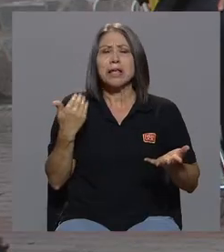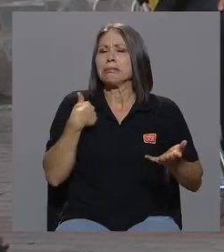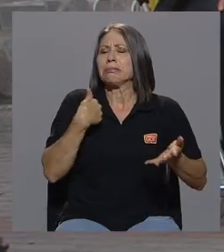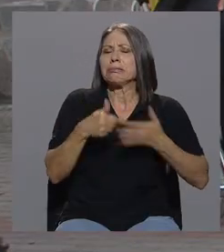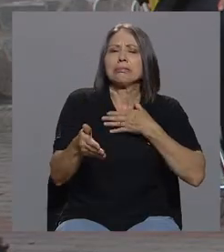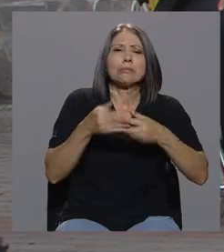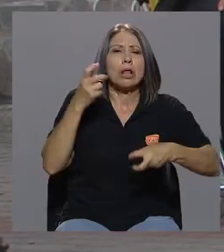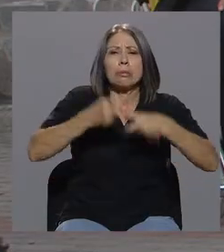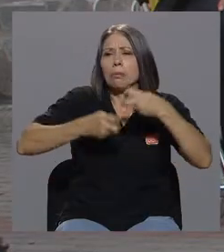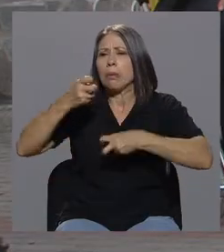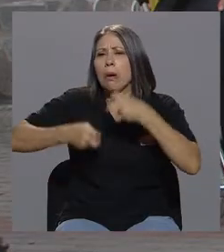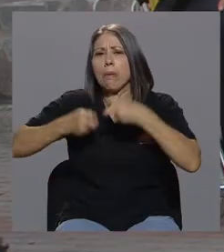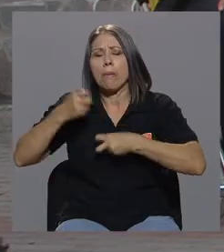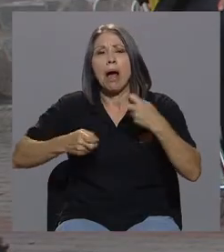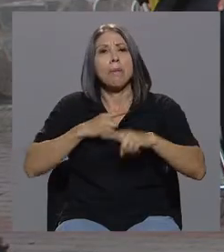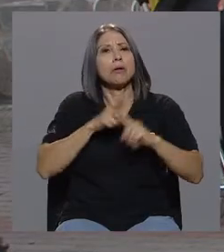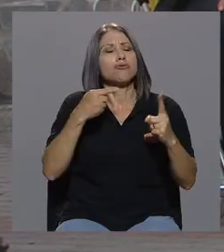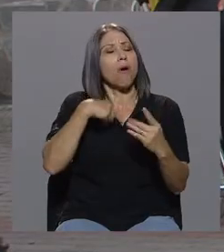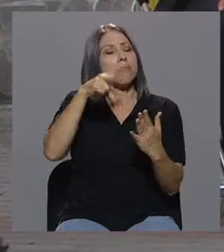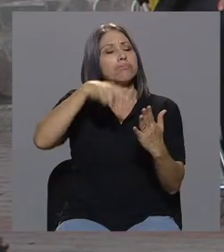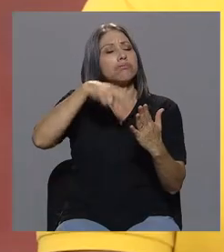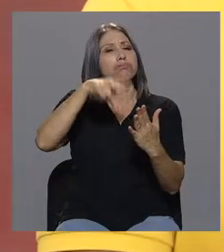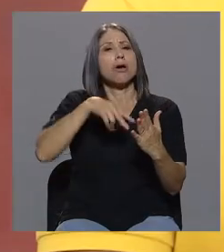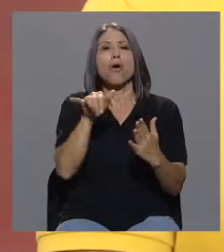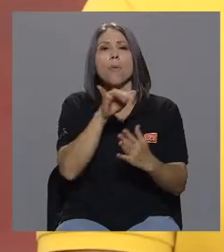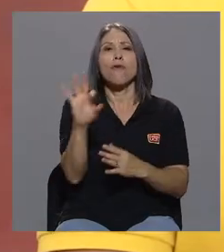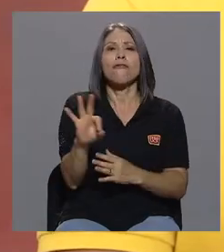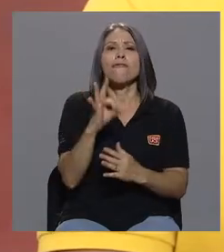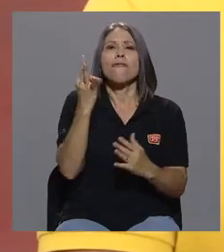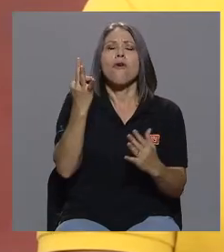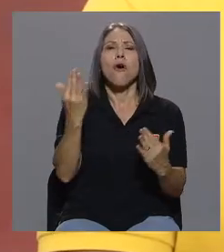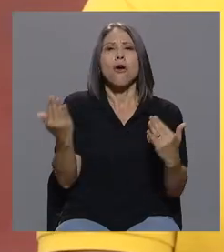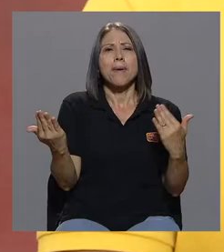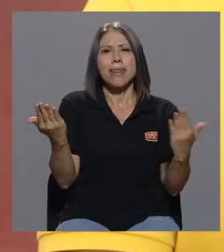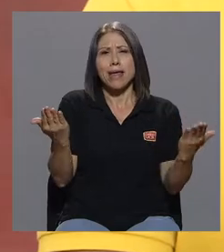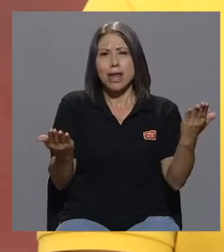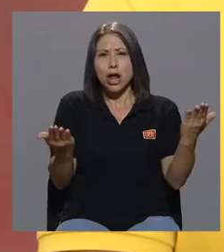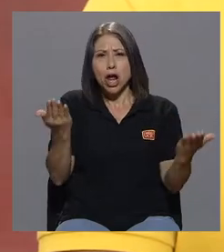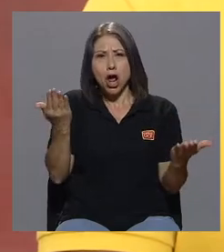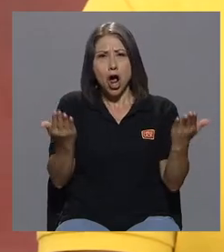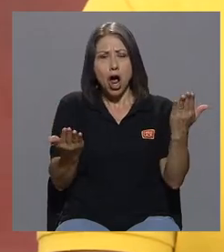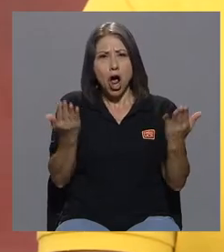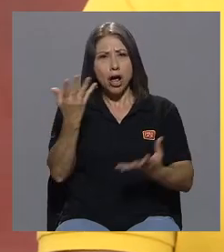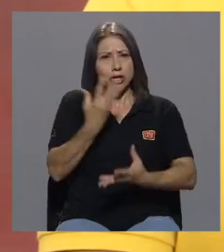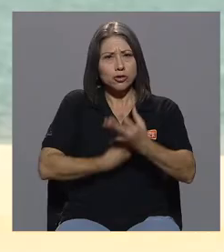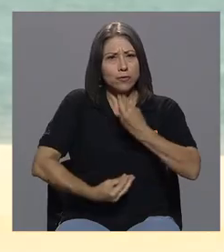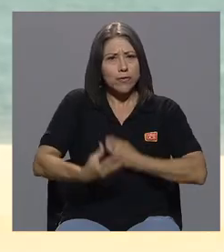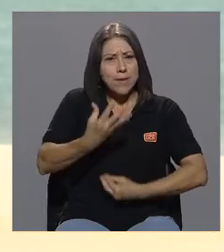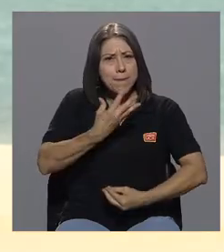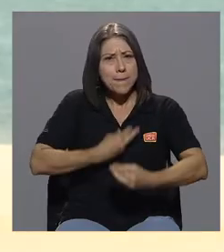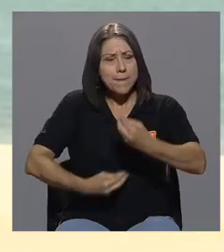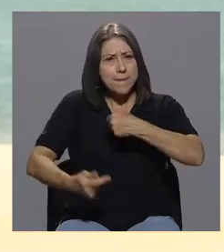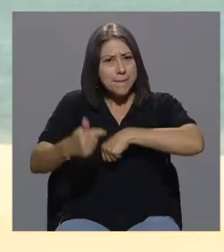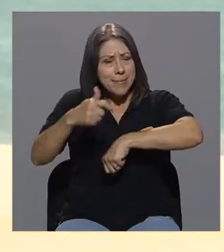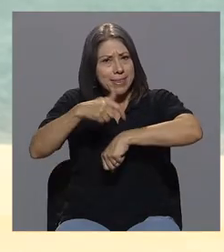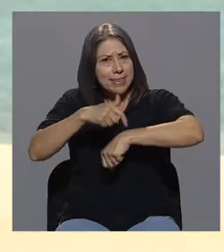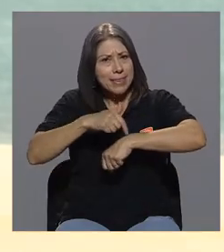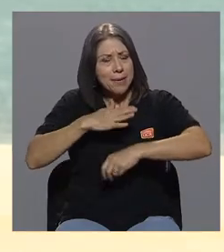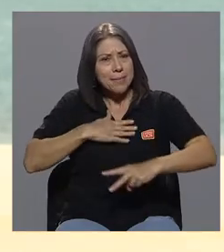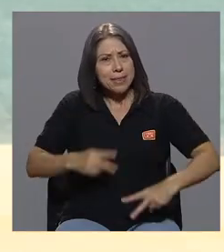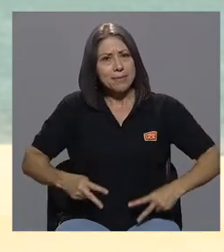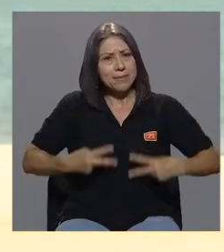Esa era como una forma de compensar el sufrimiento que vivía, estando en una etapa de mi vida tan